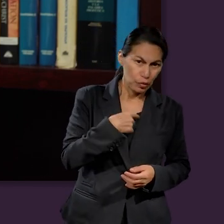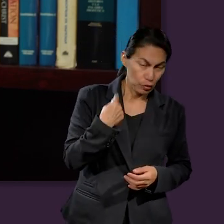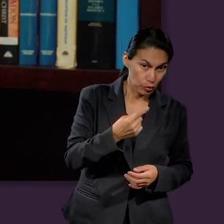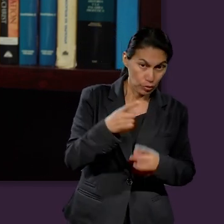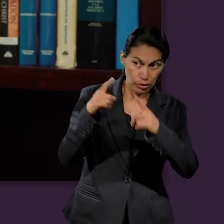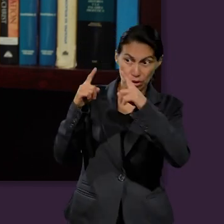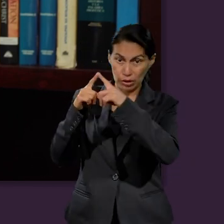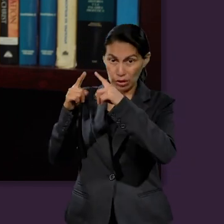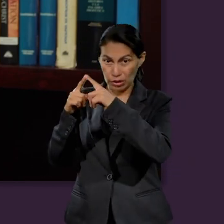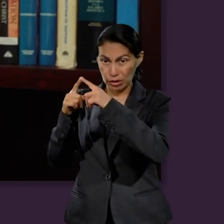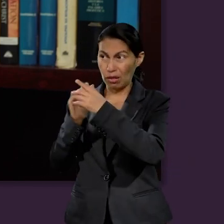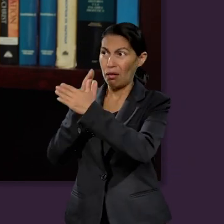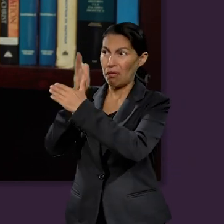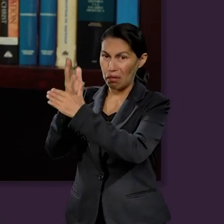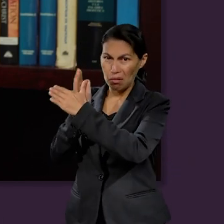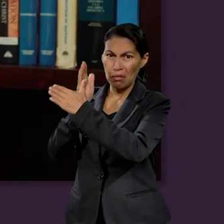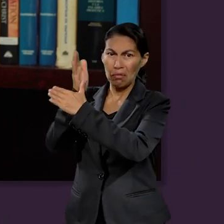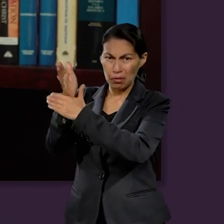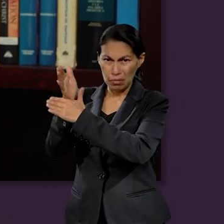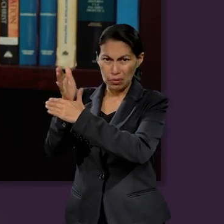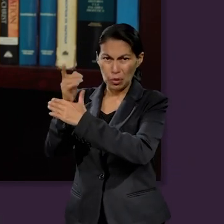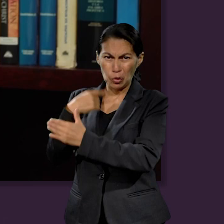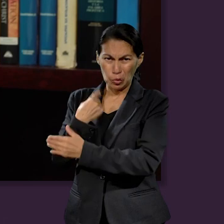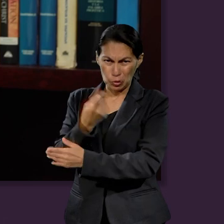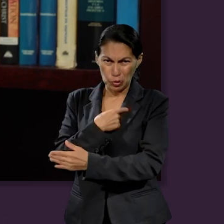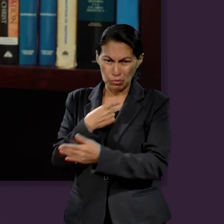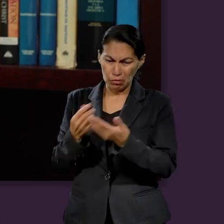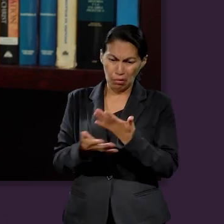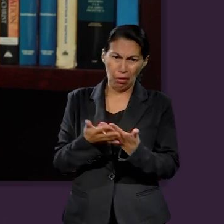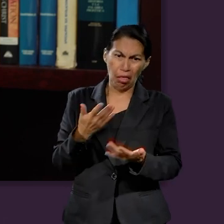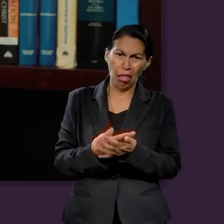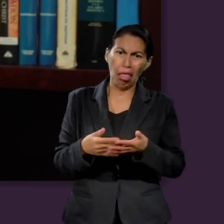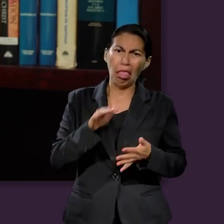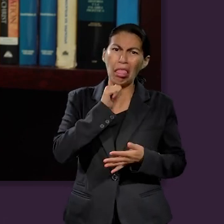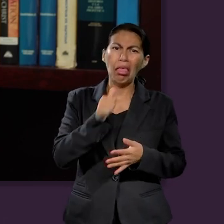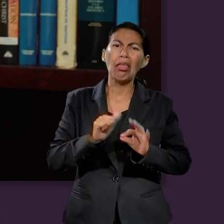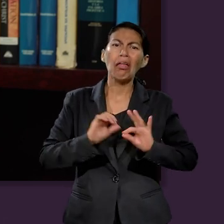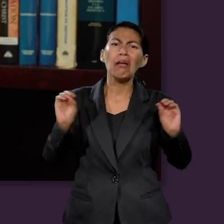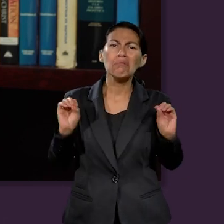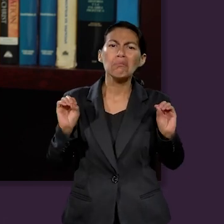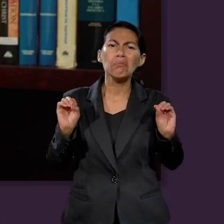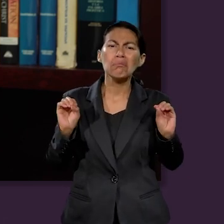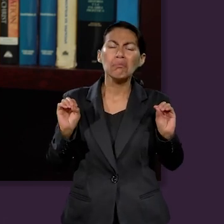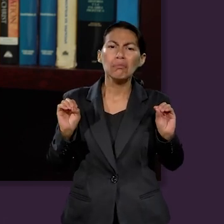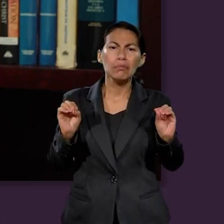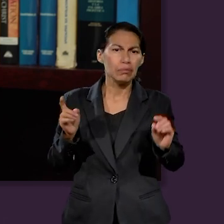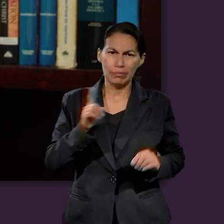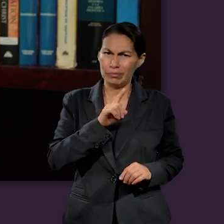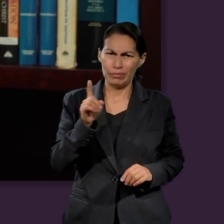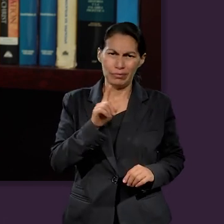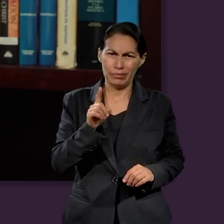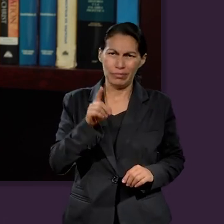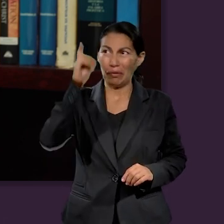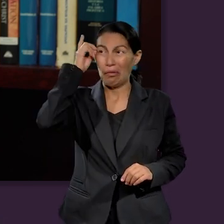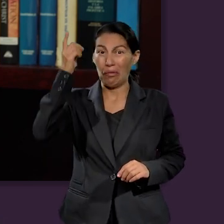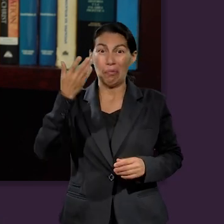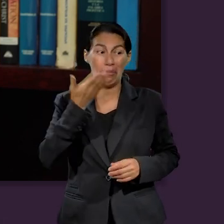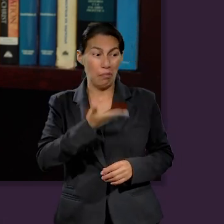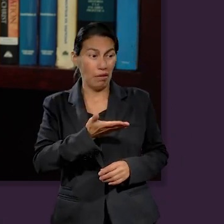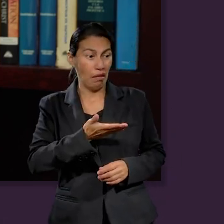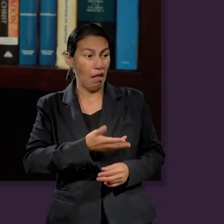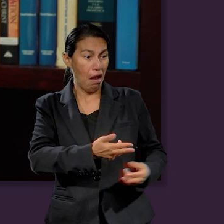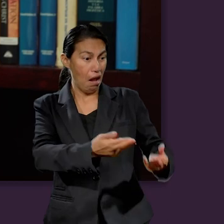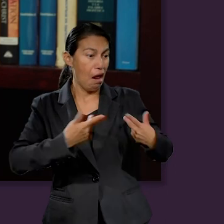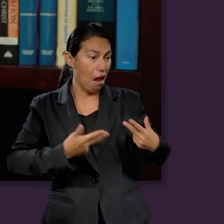nosotros asistimos a la iglesia cada vez que vamos no podemos llegar con las manos vacías. No se nos piden